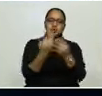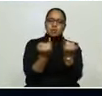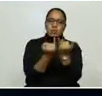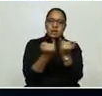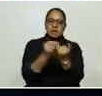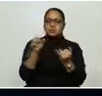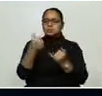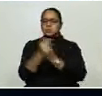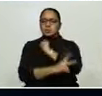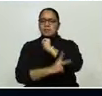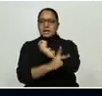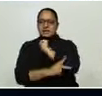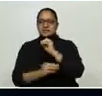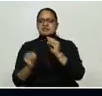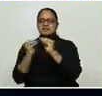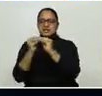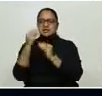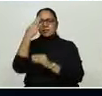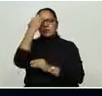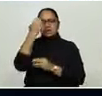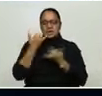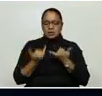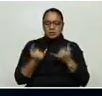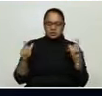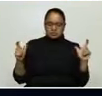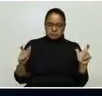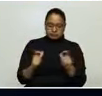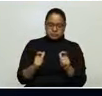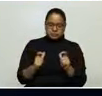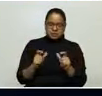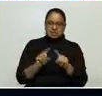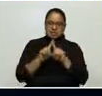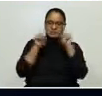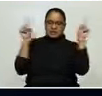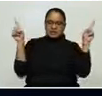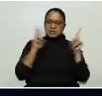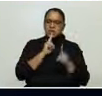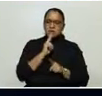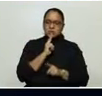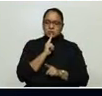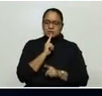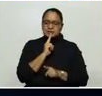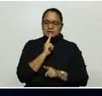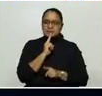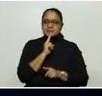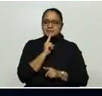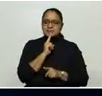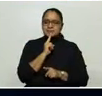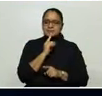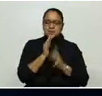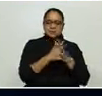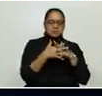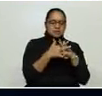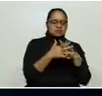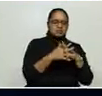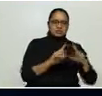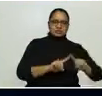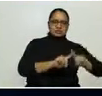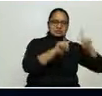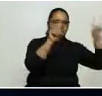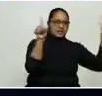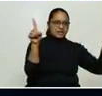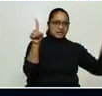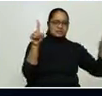países más que en otros. Pero ¿por qué tenemos una situación diferente en Honduras y en Estados Unidos? Es